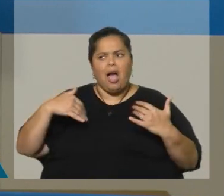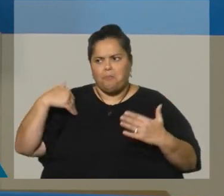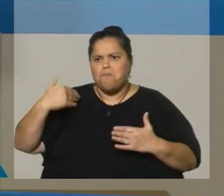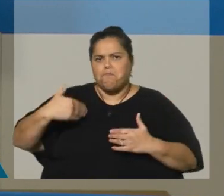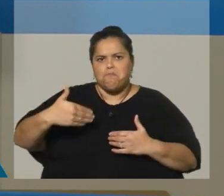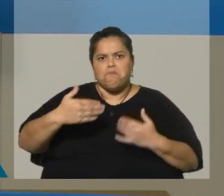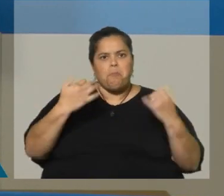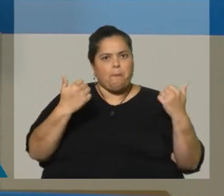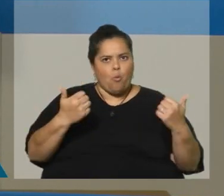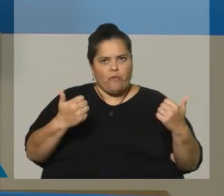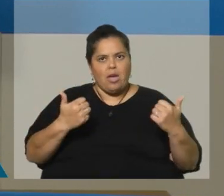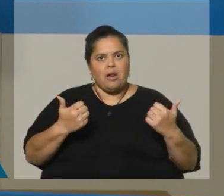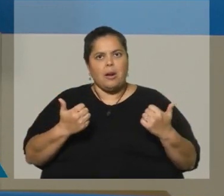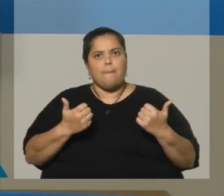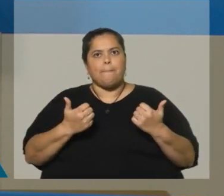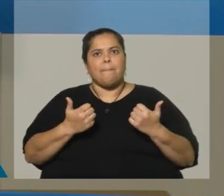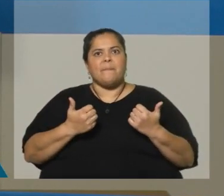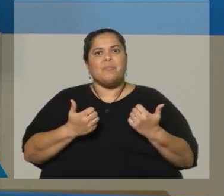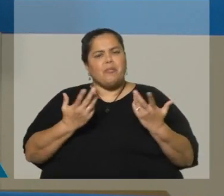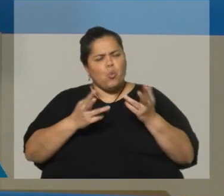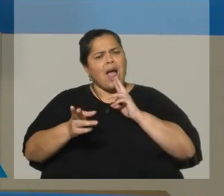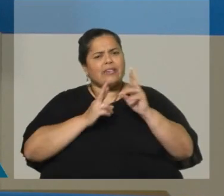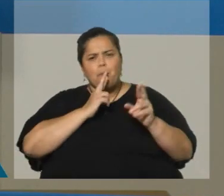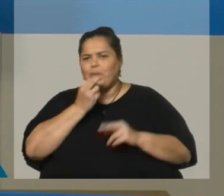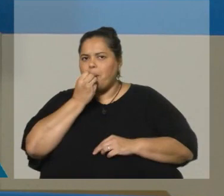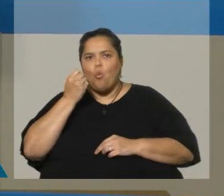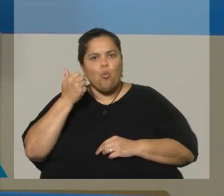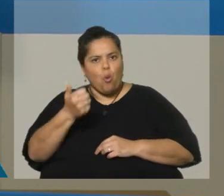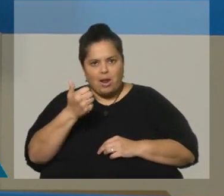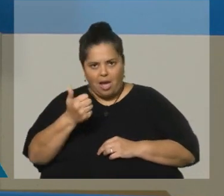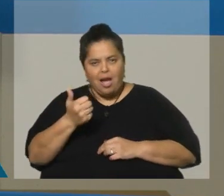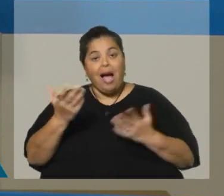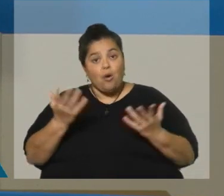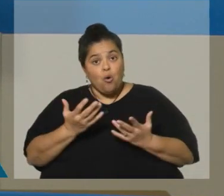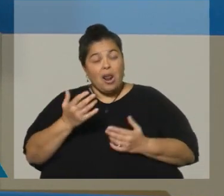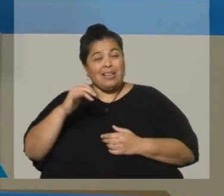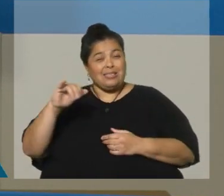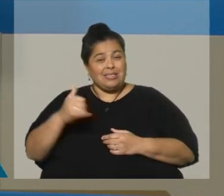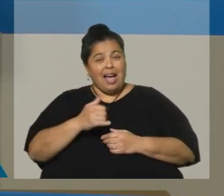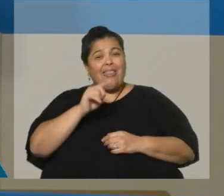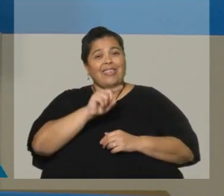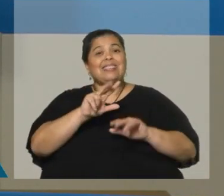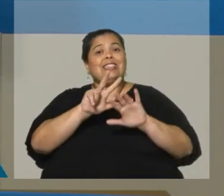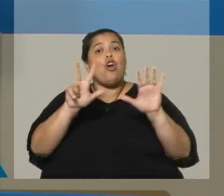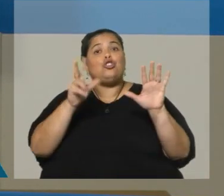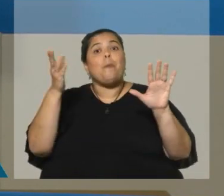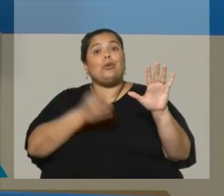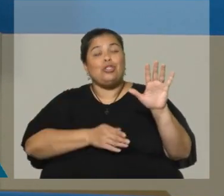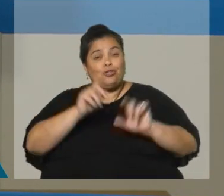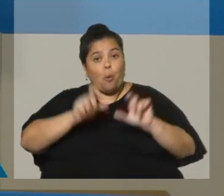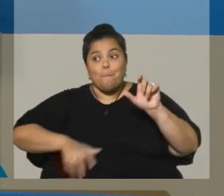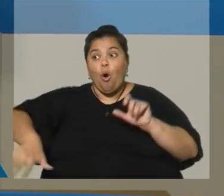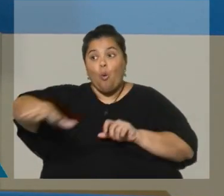una respuesta fantástica. Tenemos en este momento ya más del 18% de la población